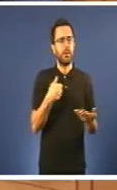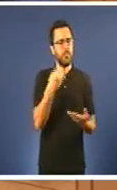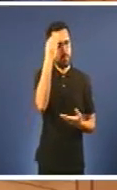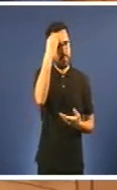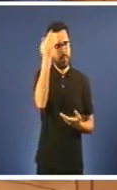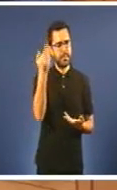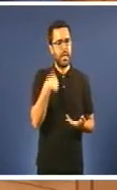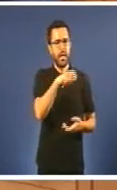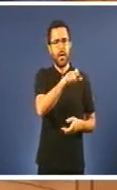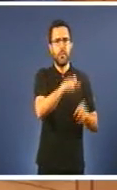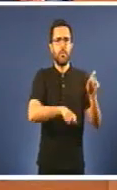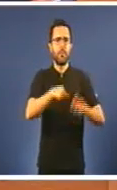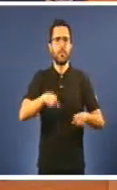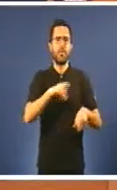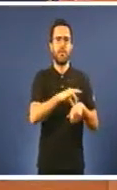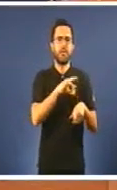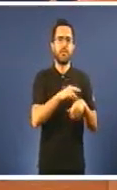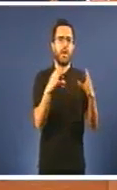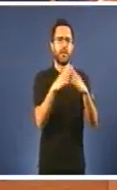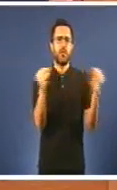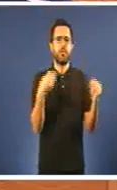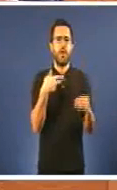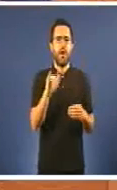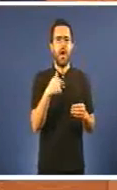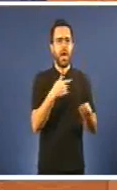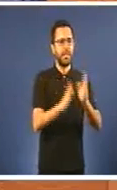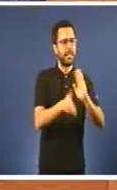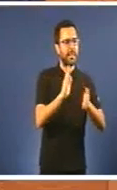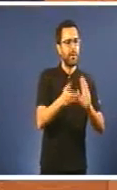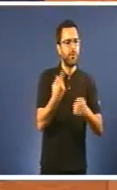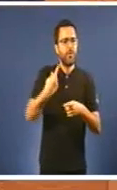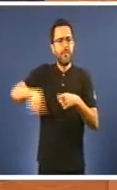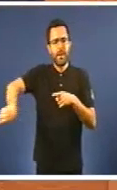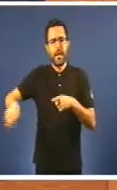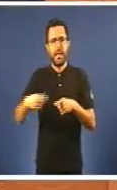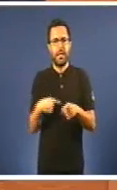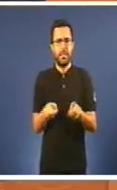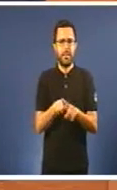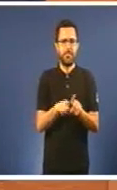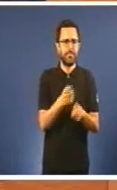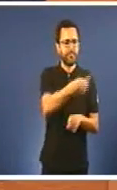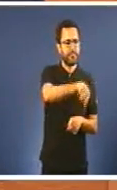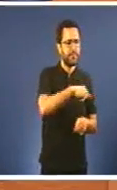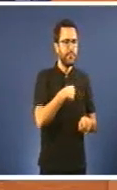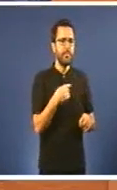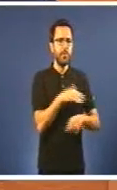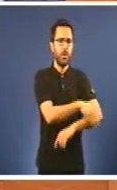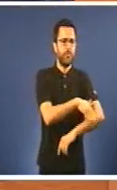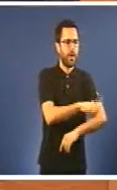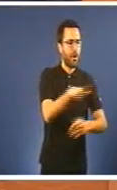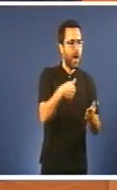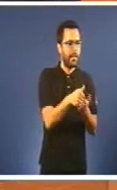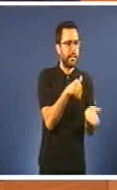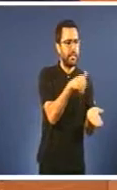pacientes andaluces Tenen un tratamento distinto aos pacientes galegos E vostedes estuveron no goberno hasta que os votaron